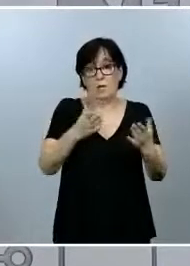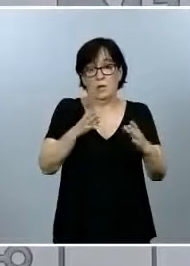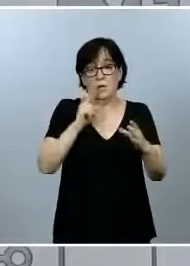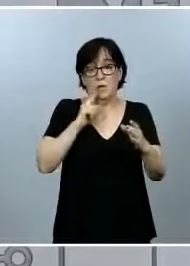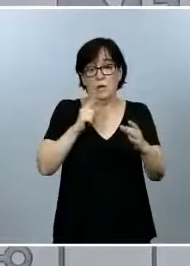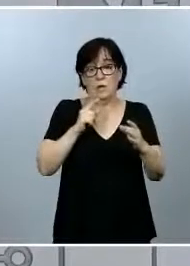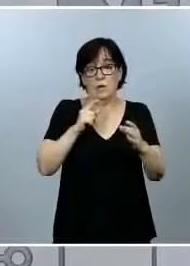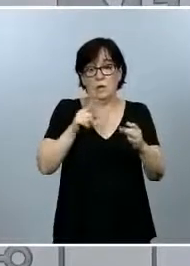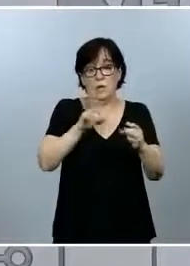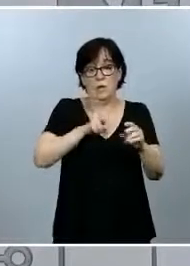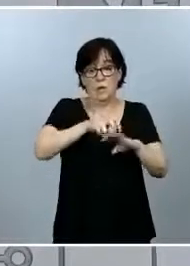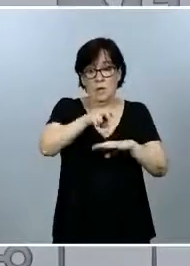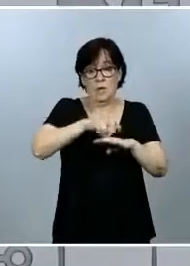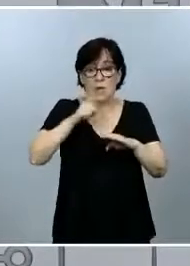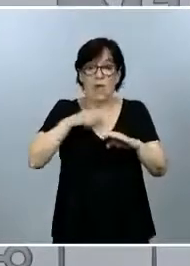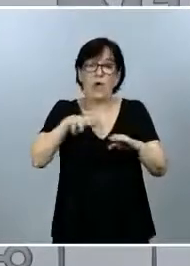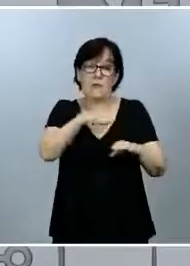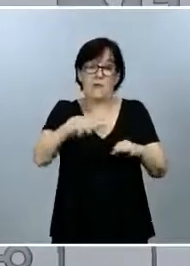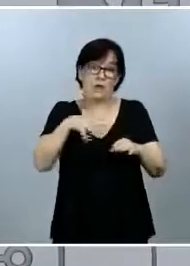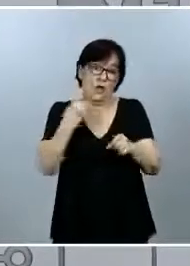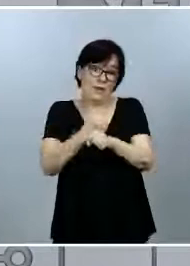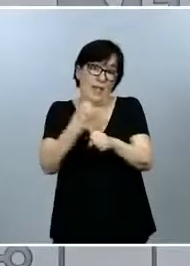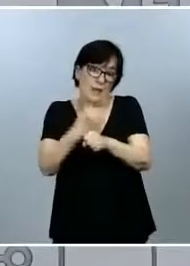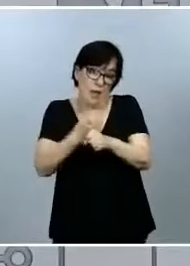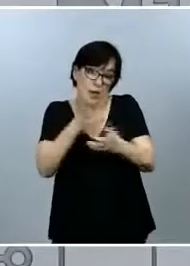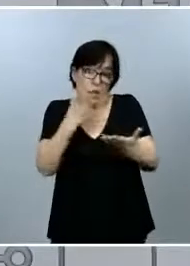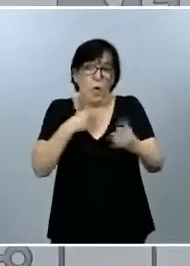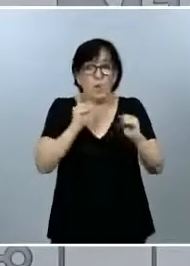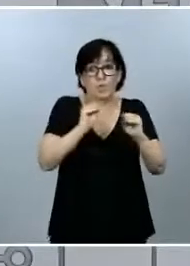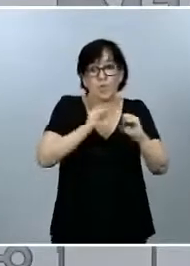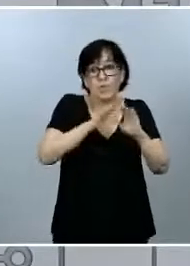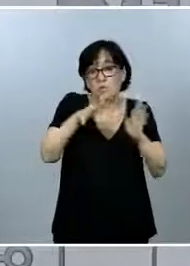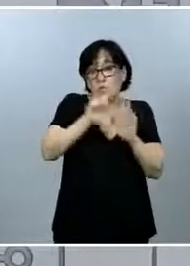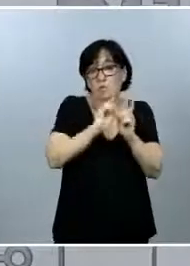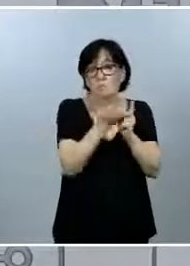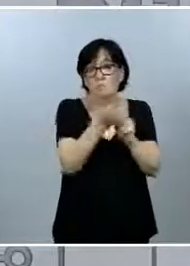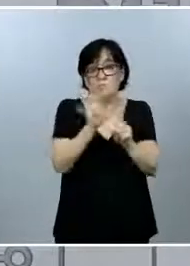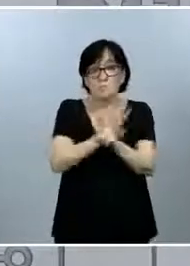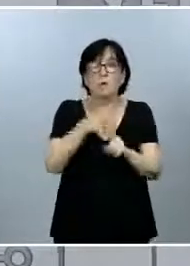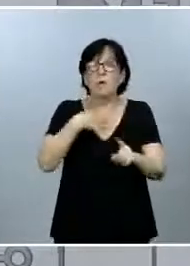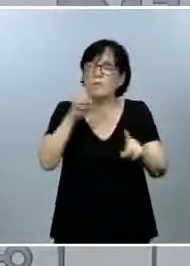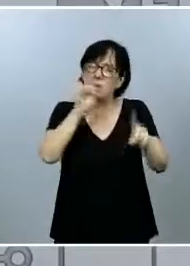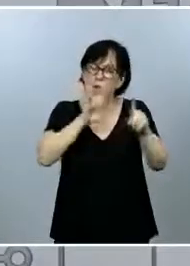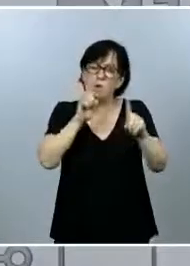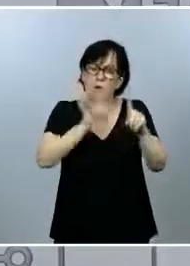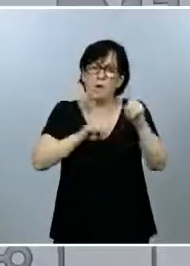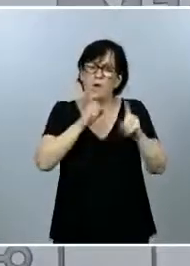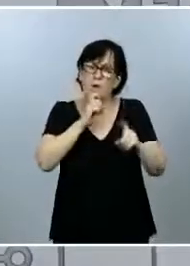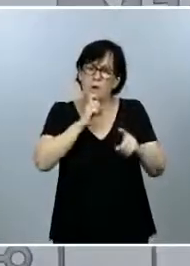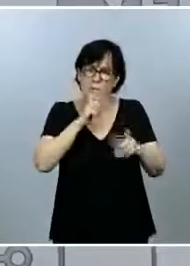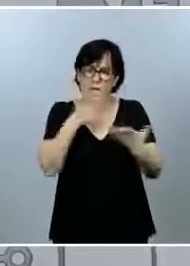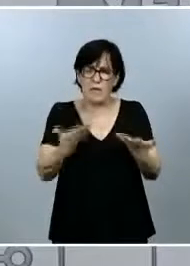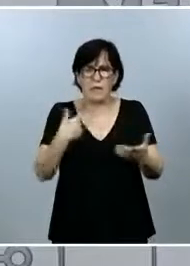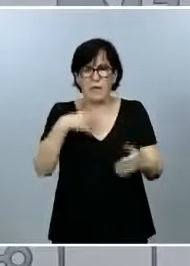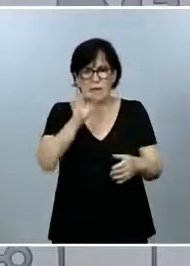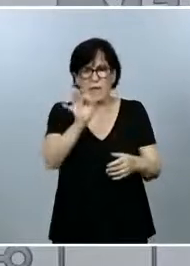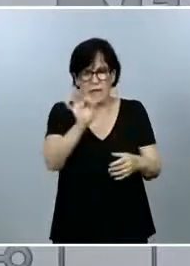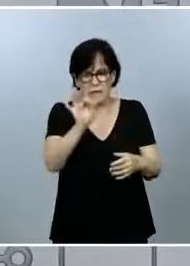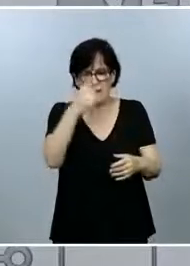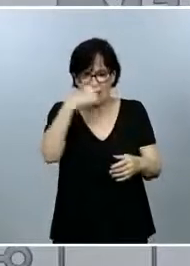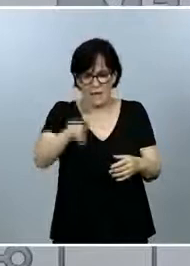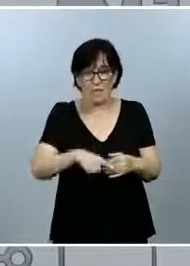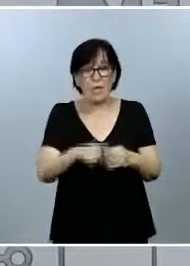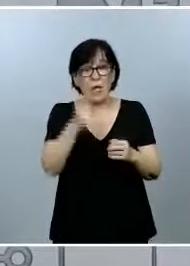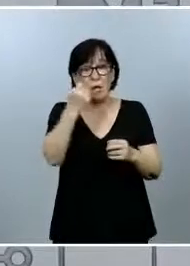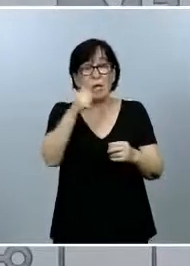lugar de trabajo. Los estudios son complicados, se pueden hacer, pero son realmente complicados. Sí que sabemos que de esos